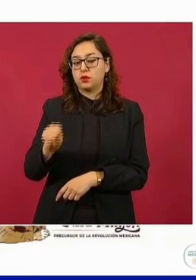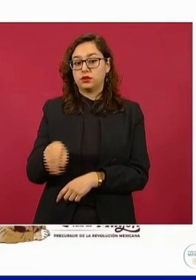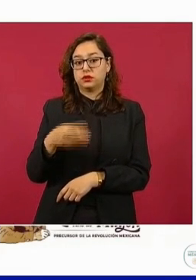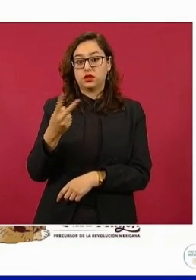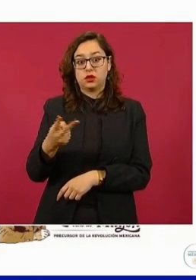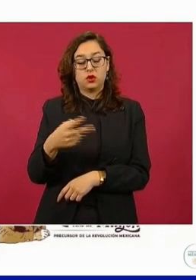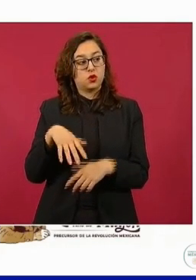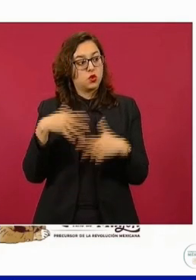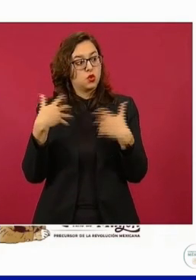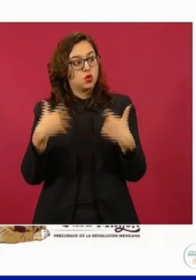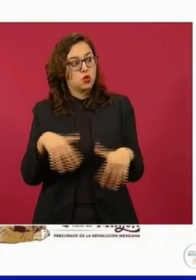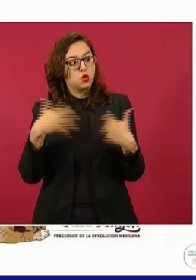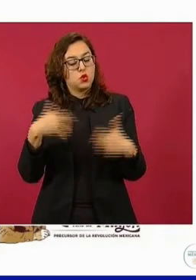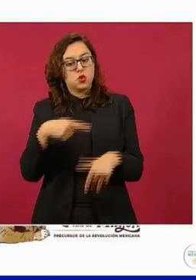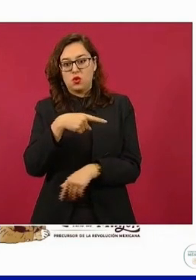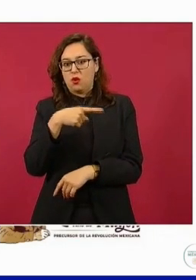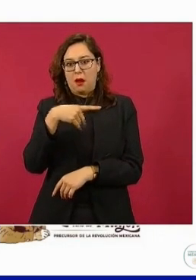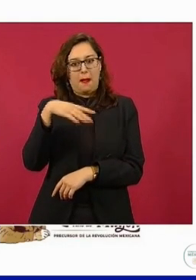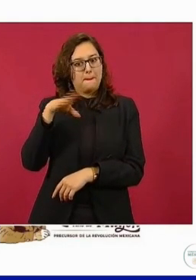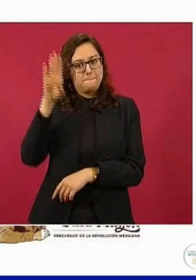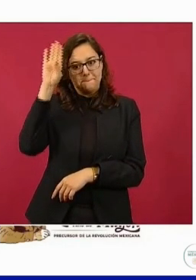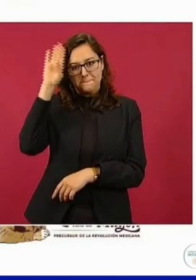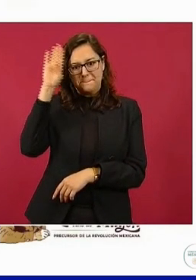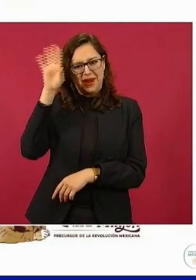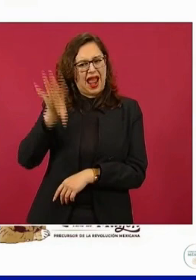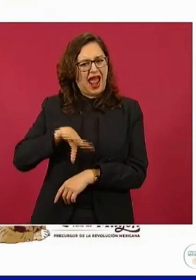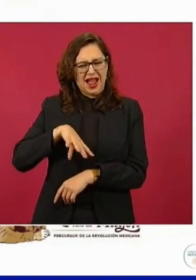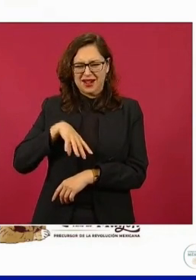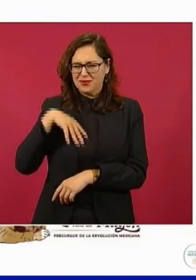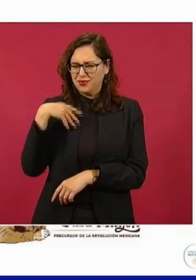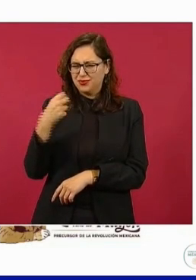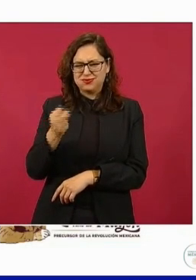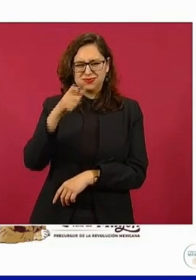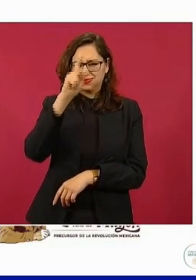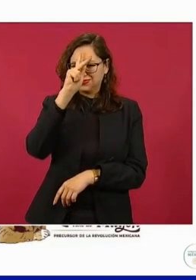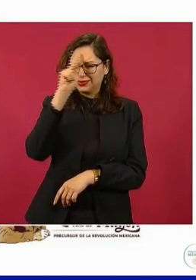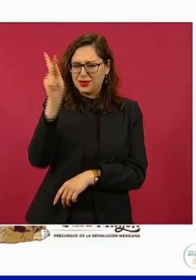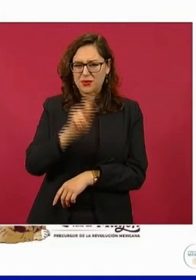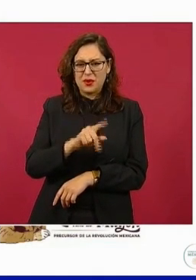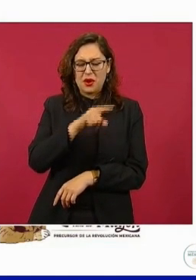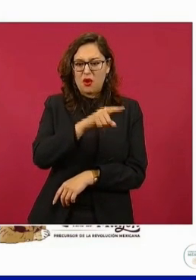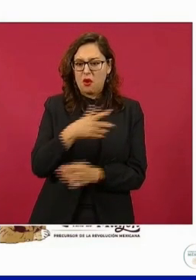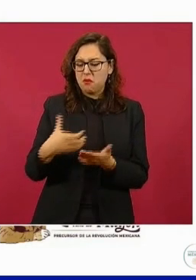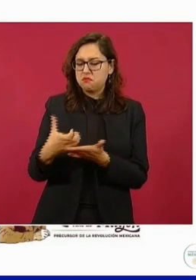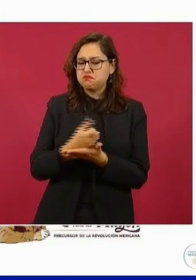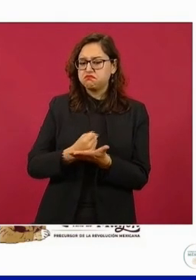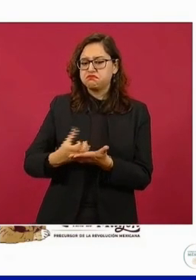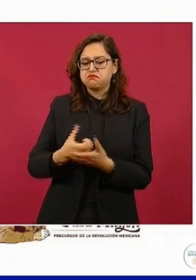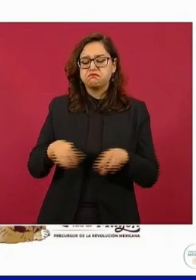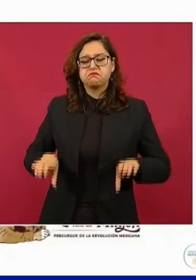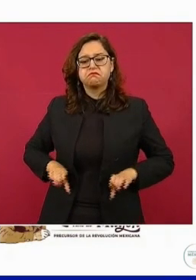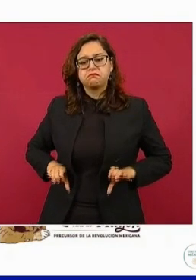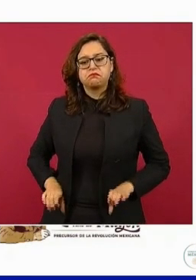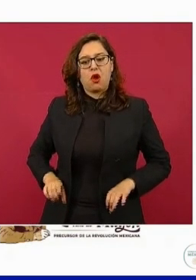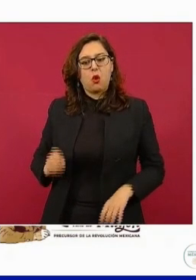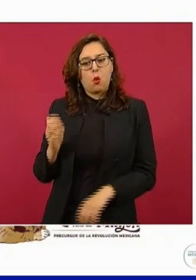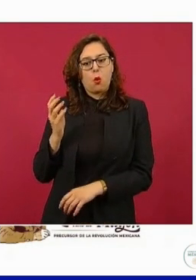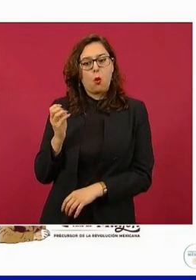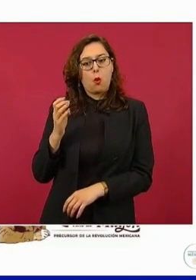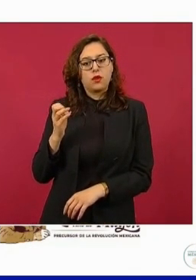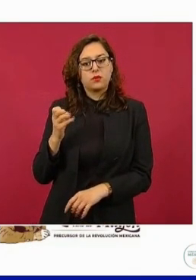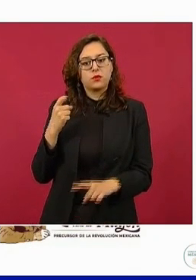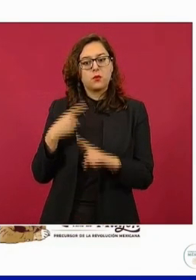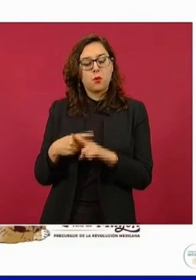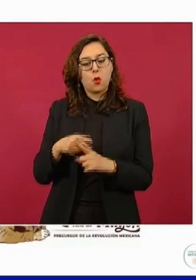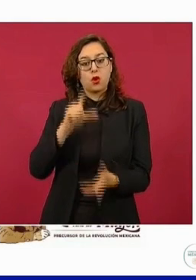angelitos pueden ver que el margen es altísimo, casi cuatro pesos. Comparados con un margen de 29 centavos,